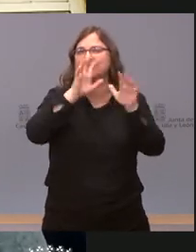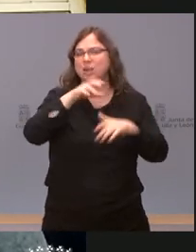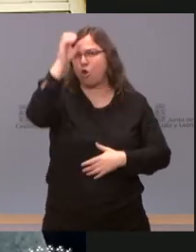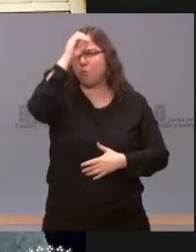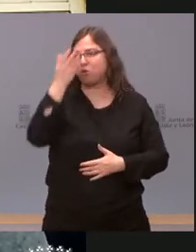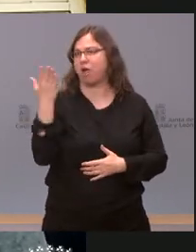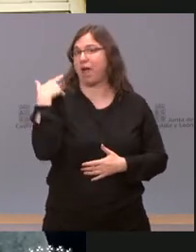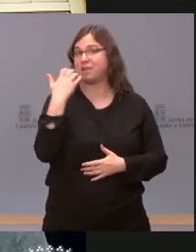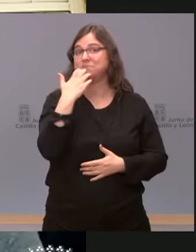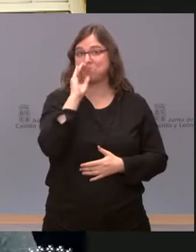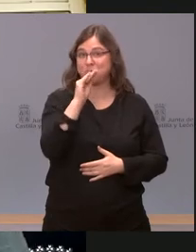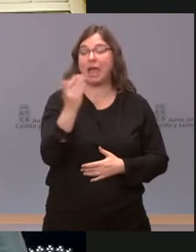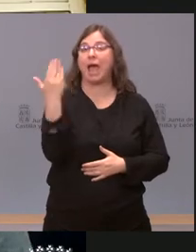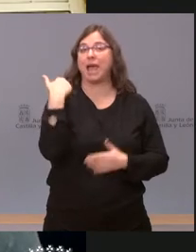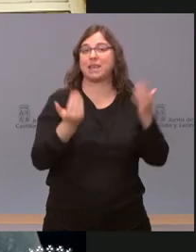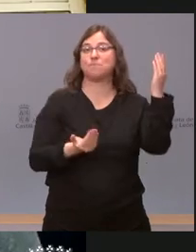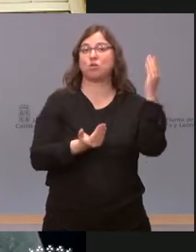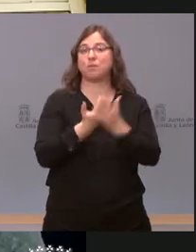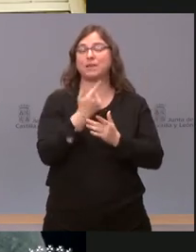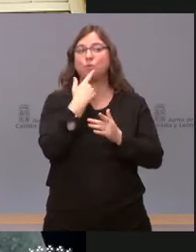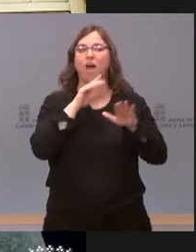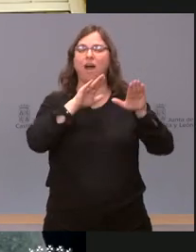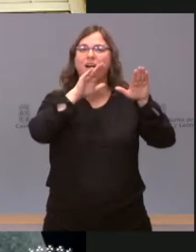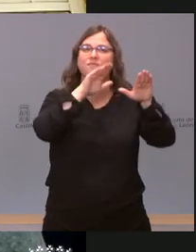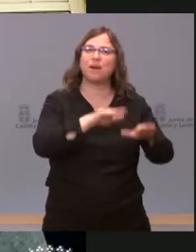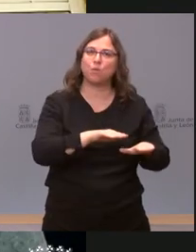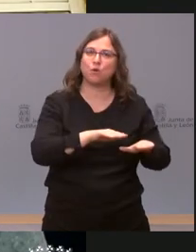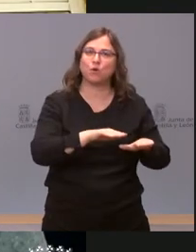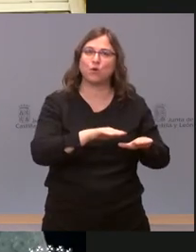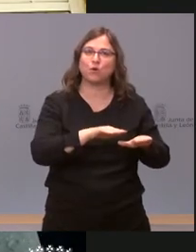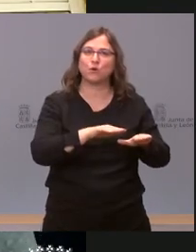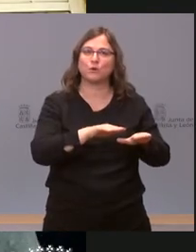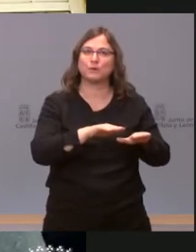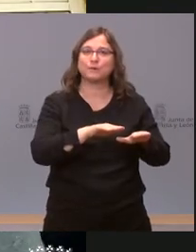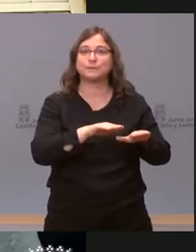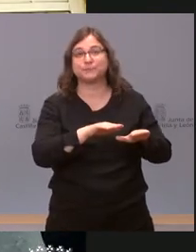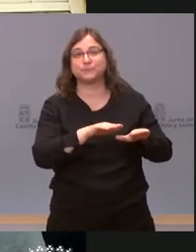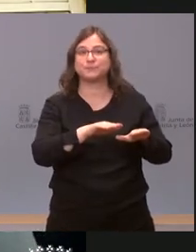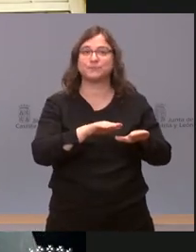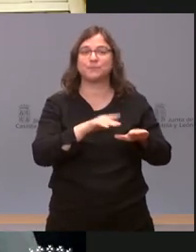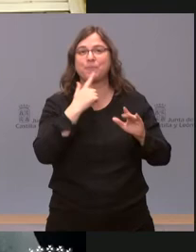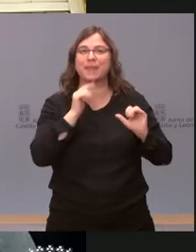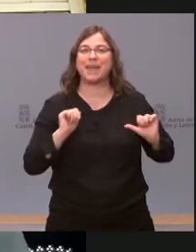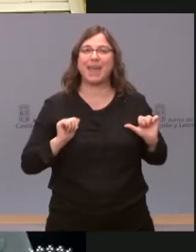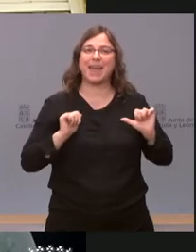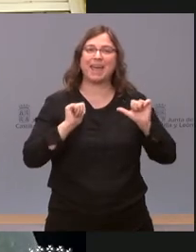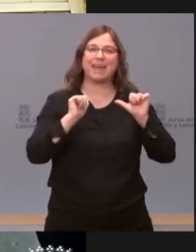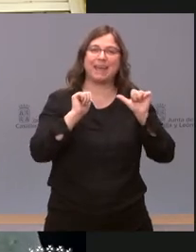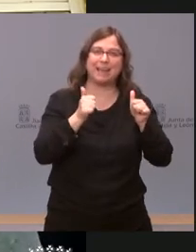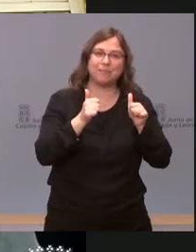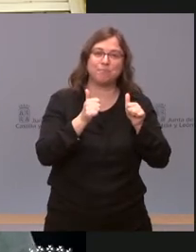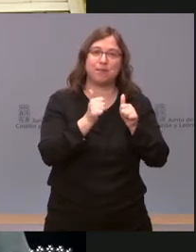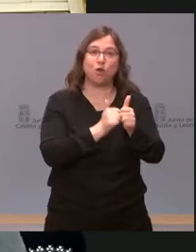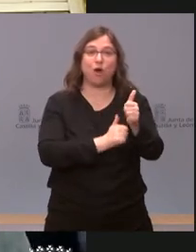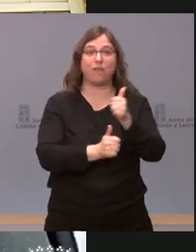ayer por la mañana usted era partidario de que comenzó la cosa por el adelanto